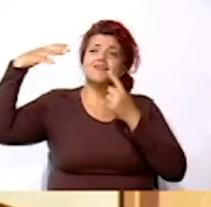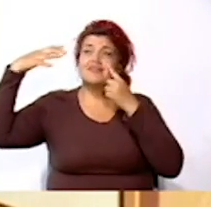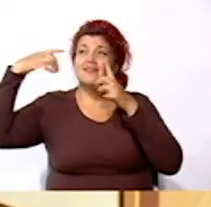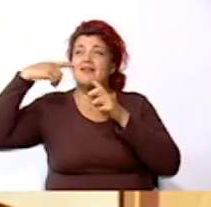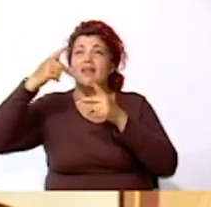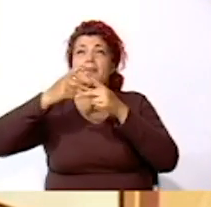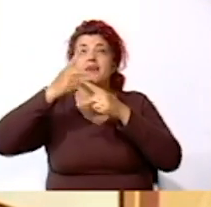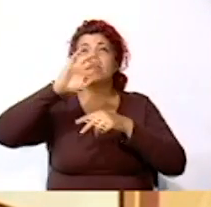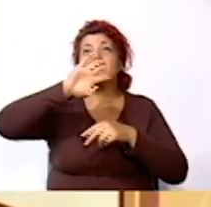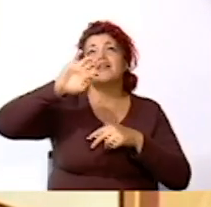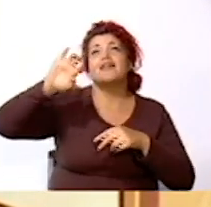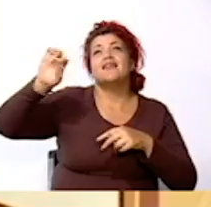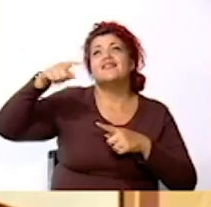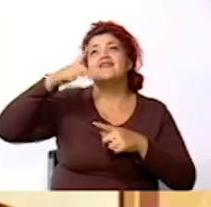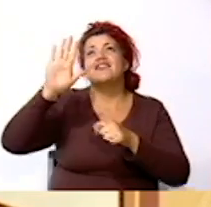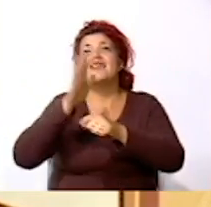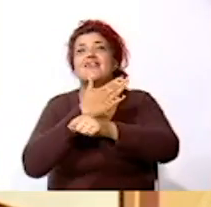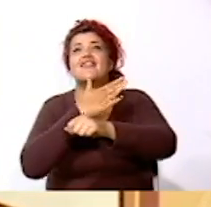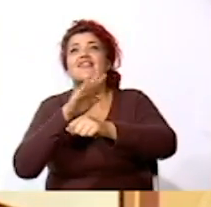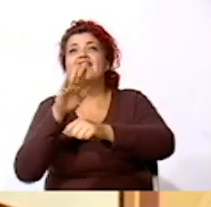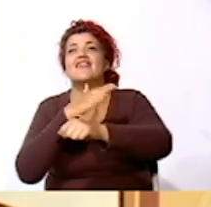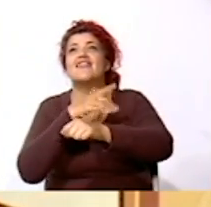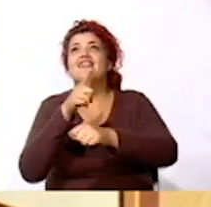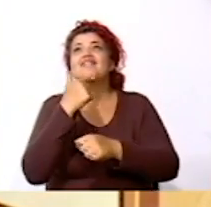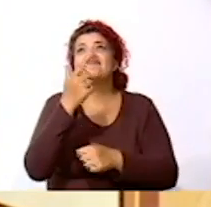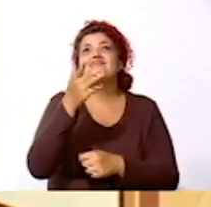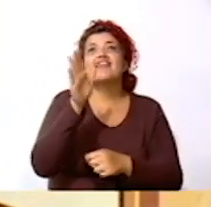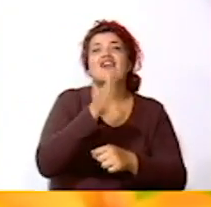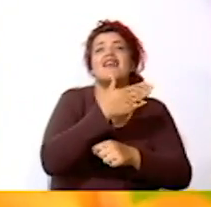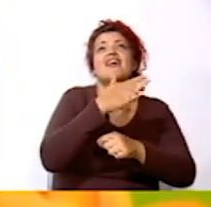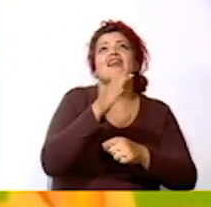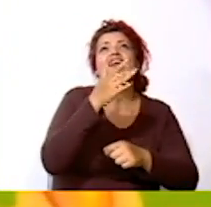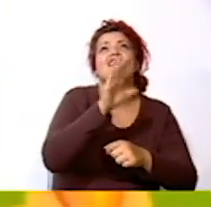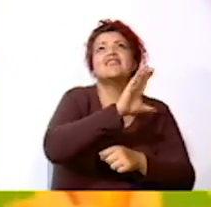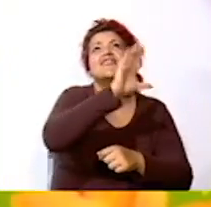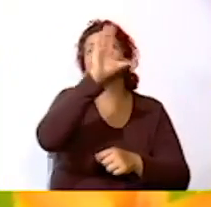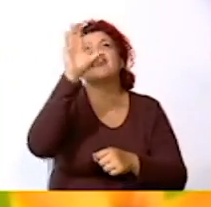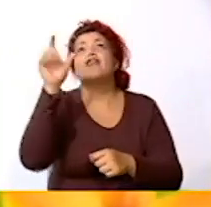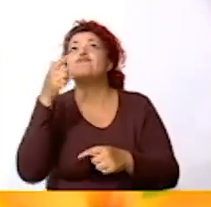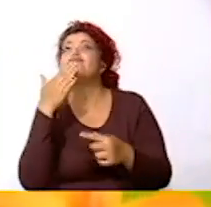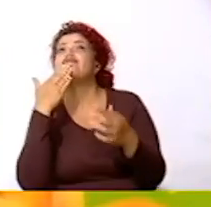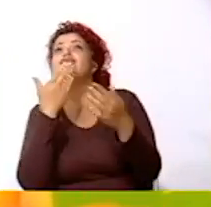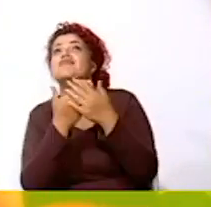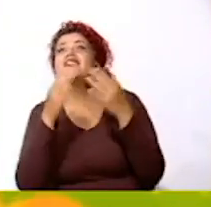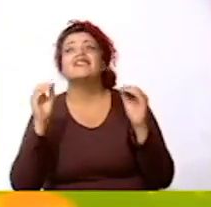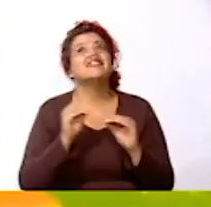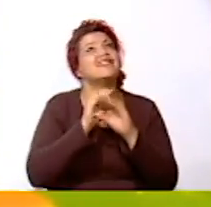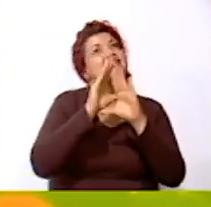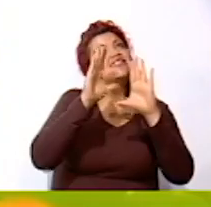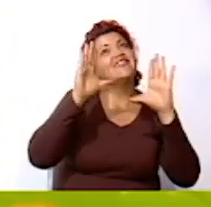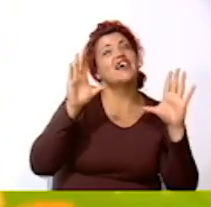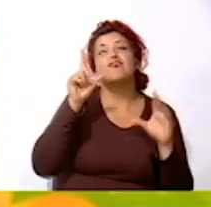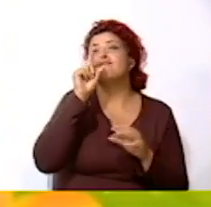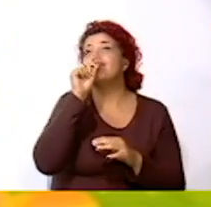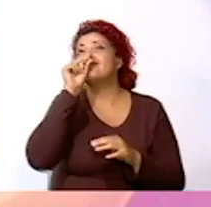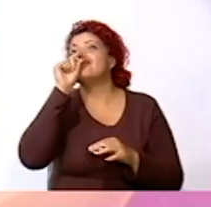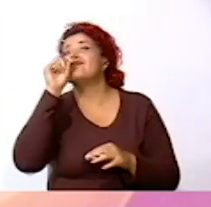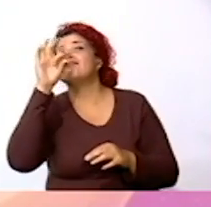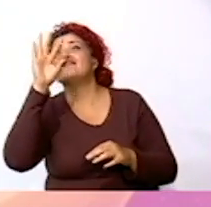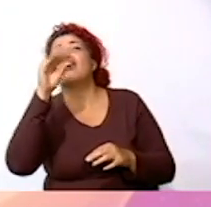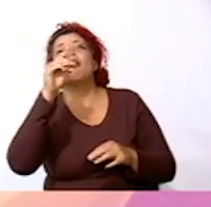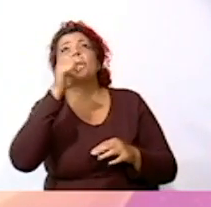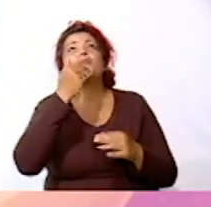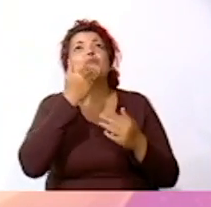ventana le canta al cielo su canción Buenos días pajaritos,